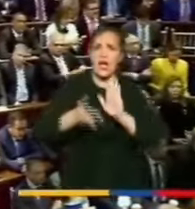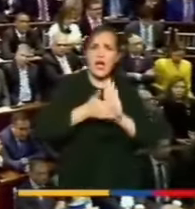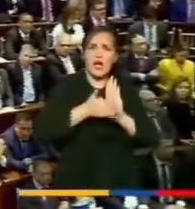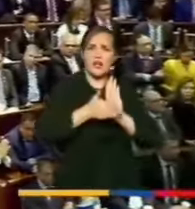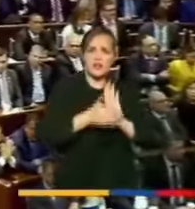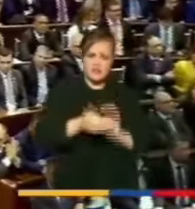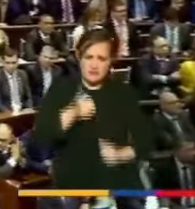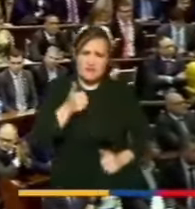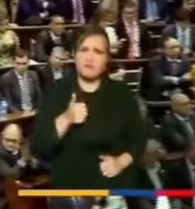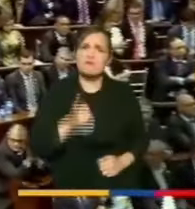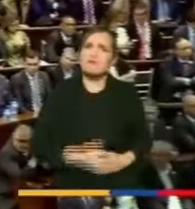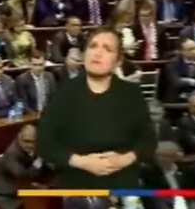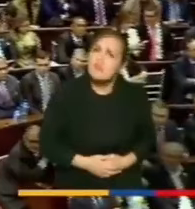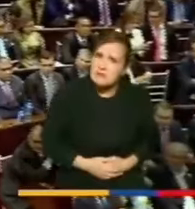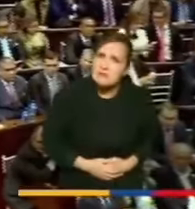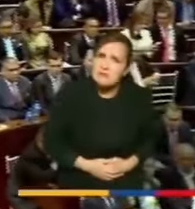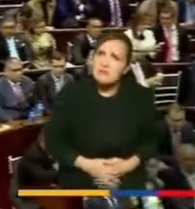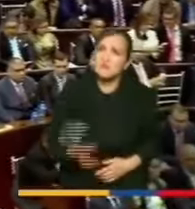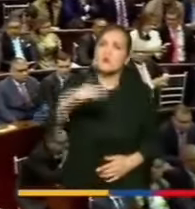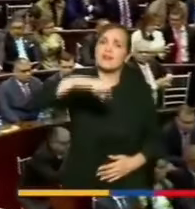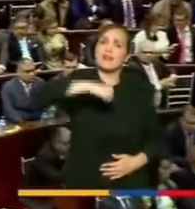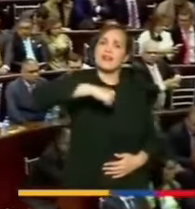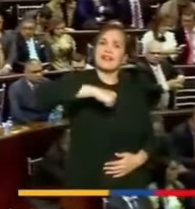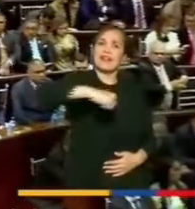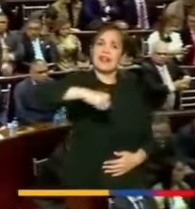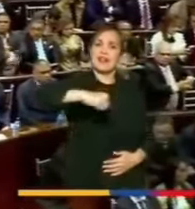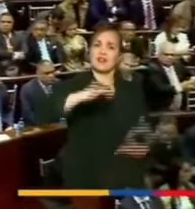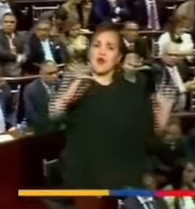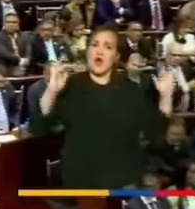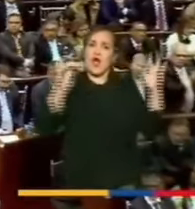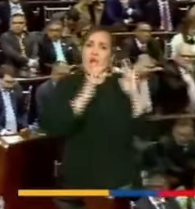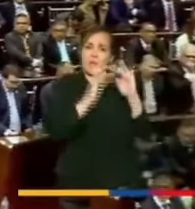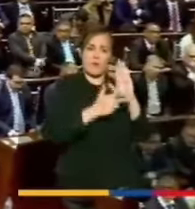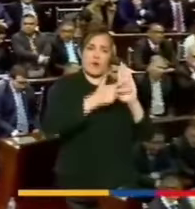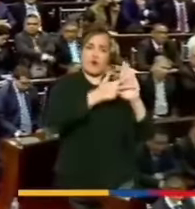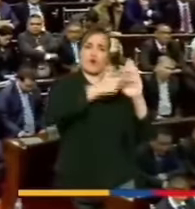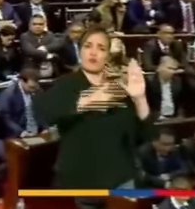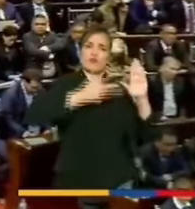en ejercicio del derecho constitucional que le asiste